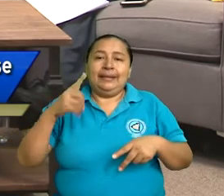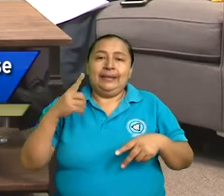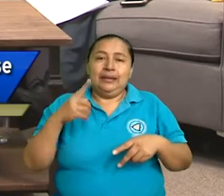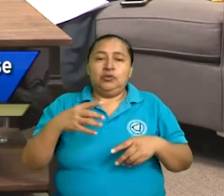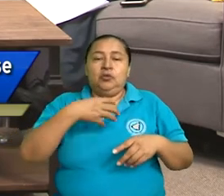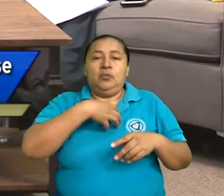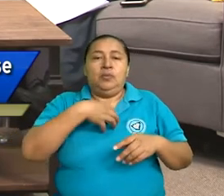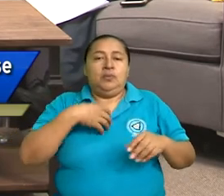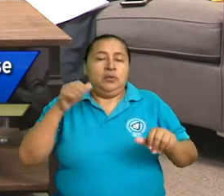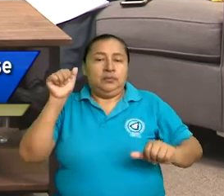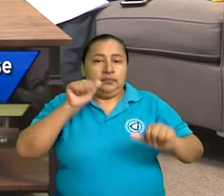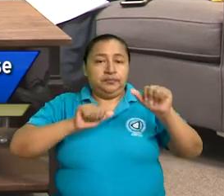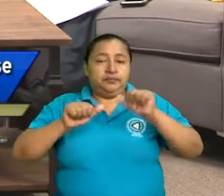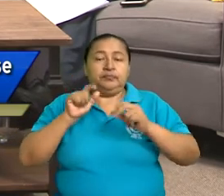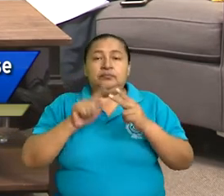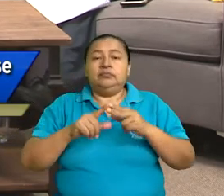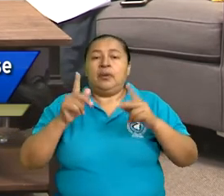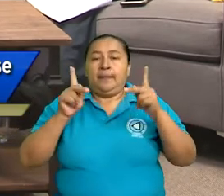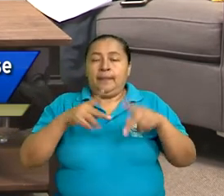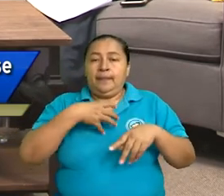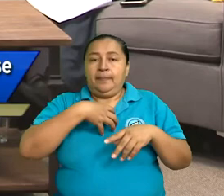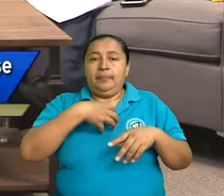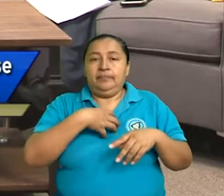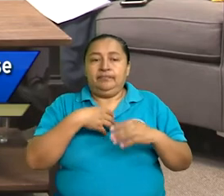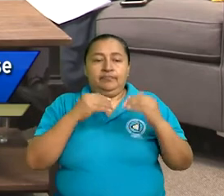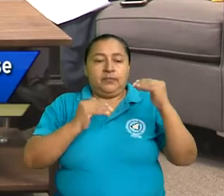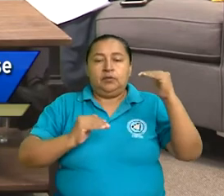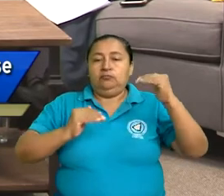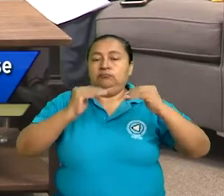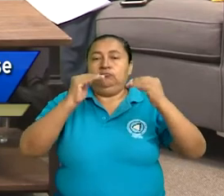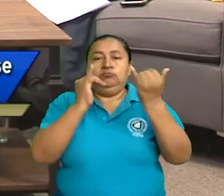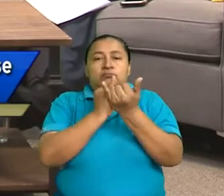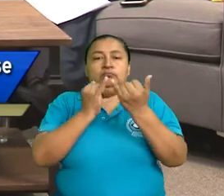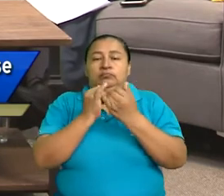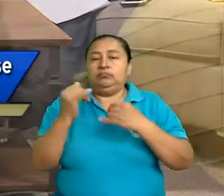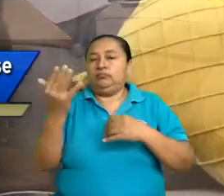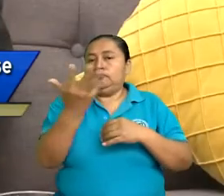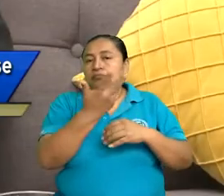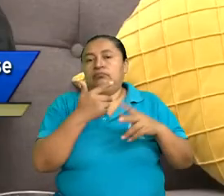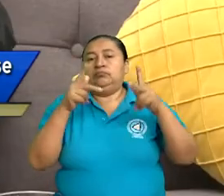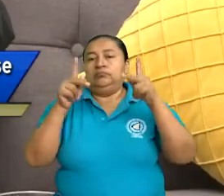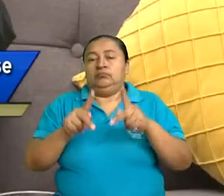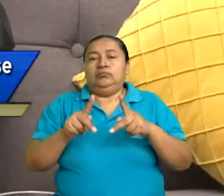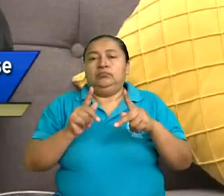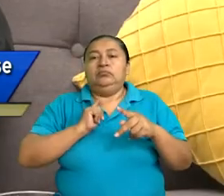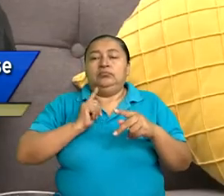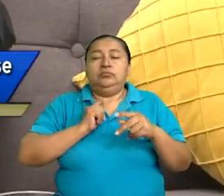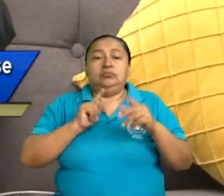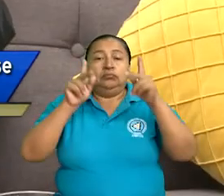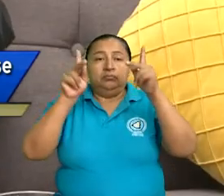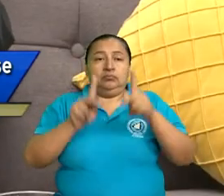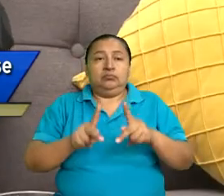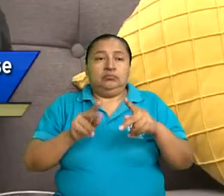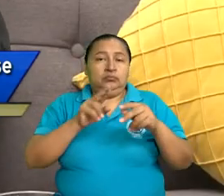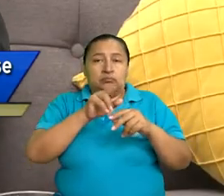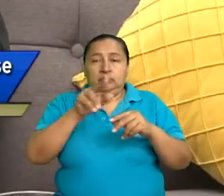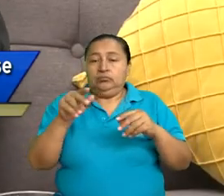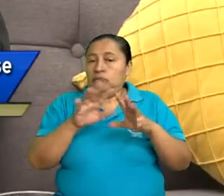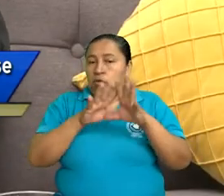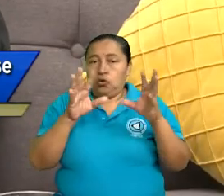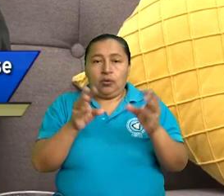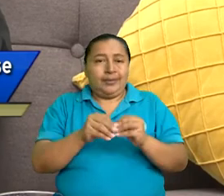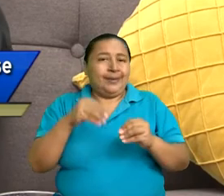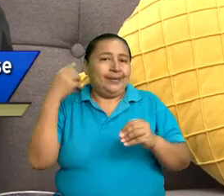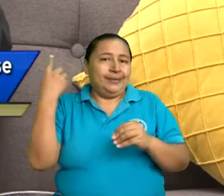protagonistas, que son titulares, que son iguales a todas las personas, que son ciudadanos con plenos